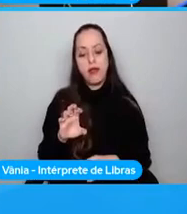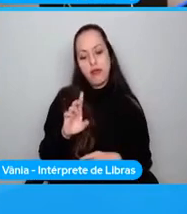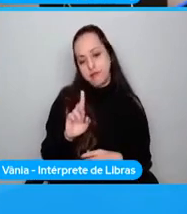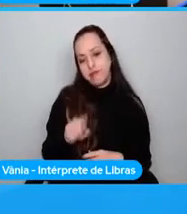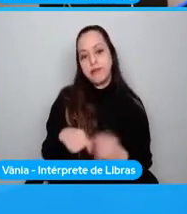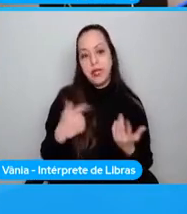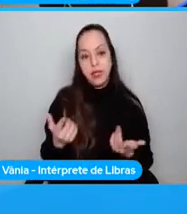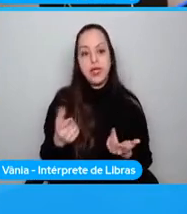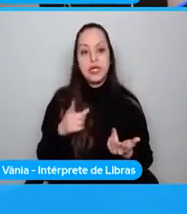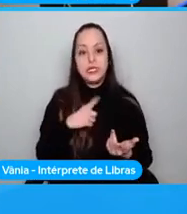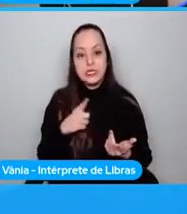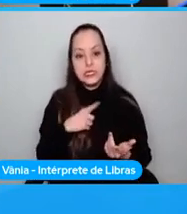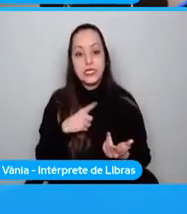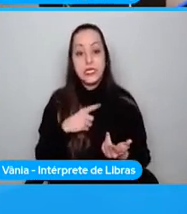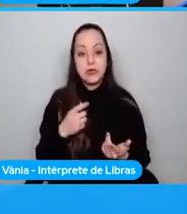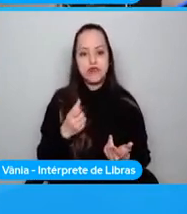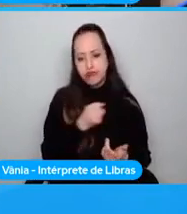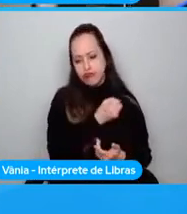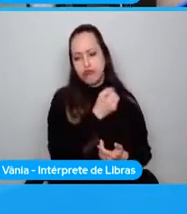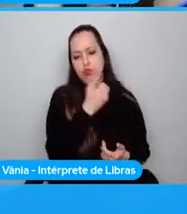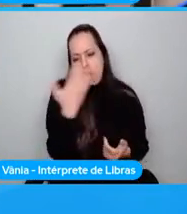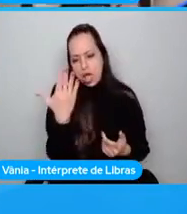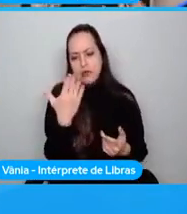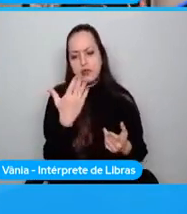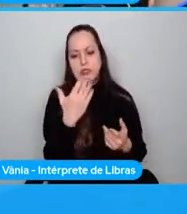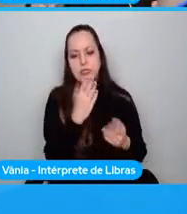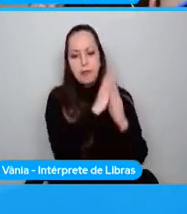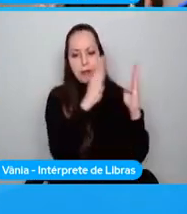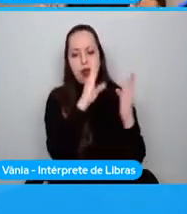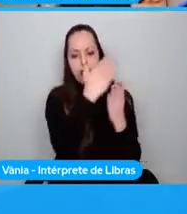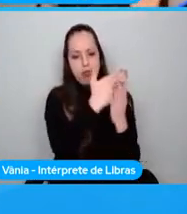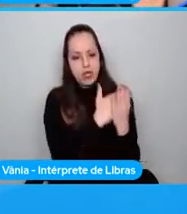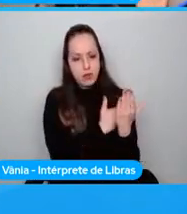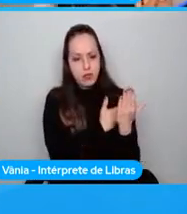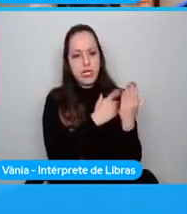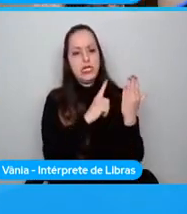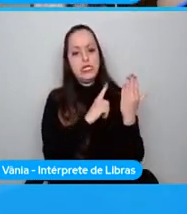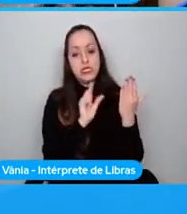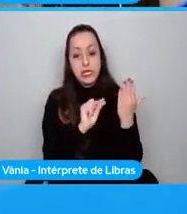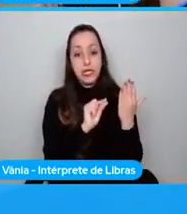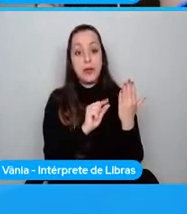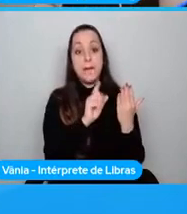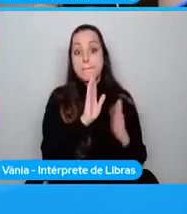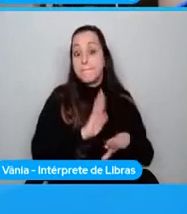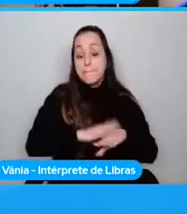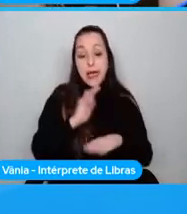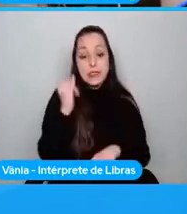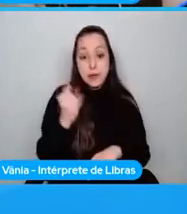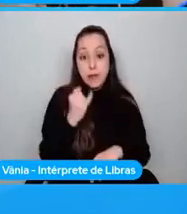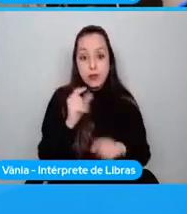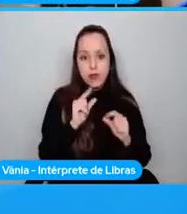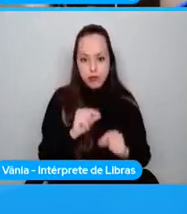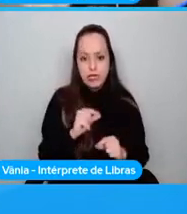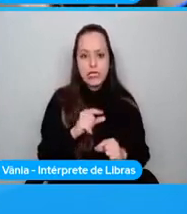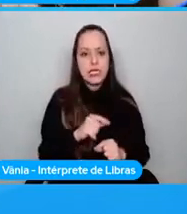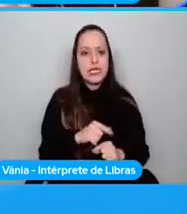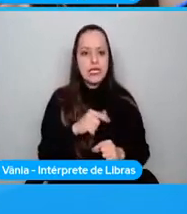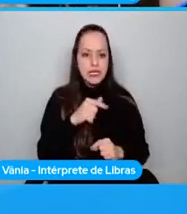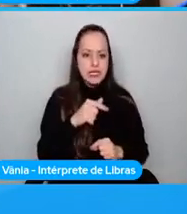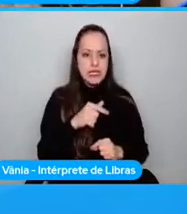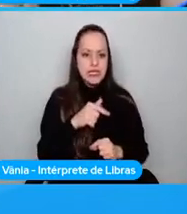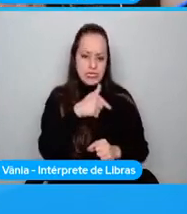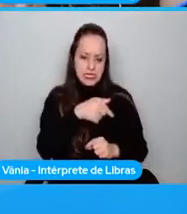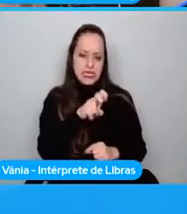las librerías que tienen arriba, pero lo más importante, dicen más de 75 paquetes, lo más